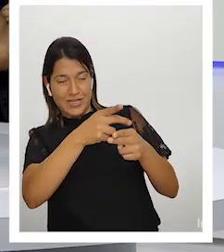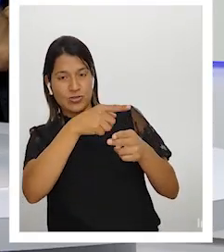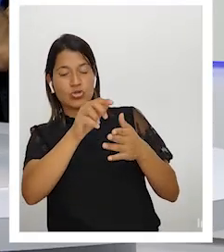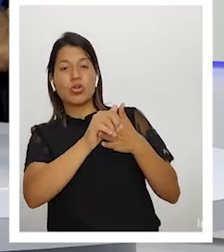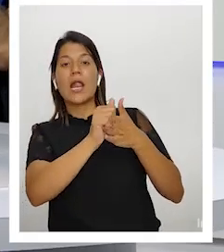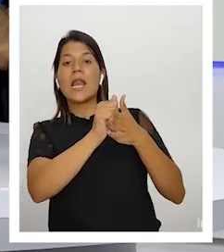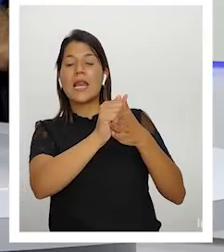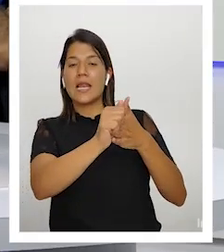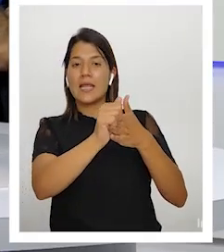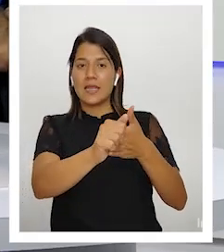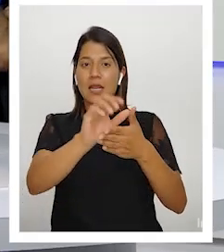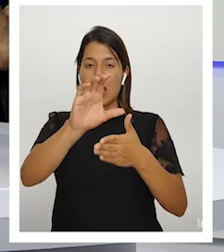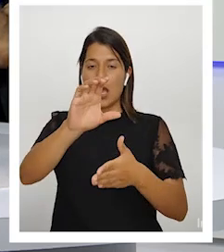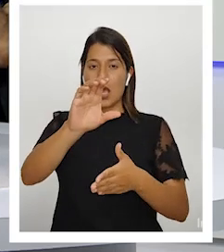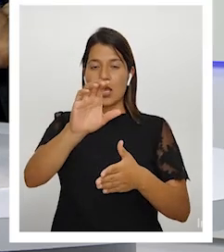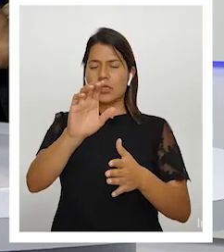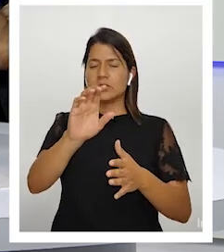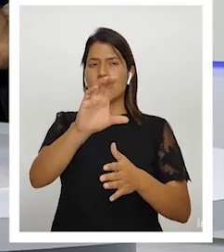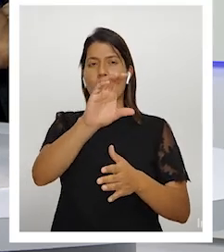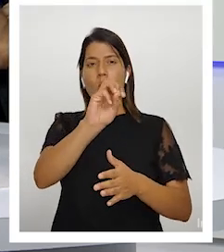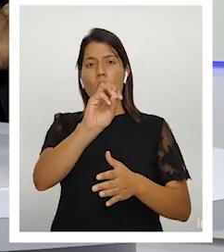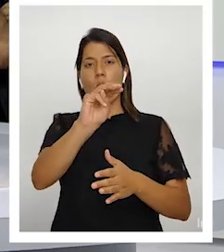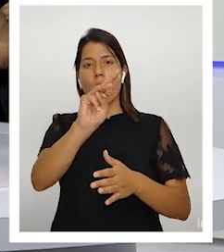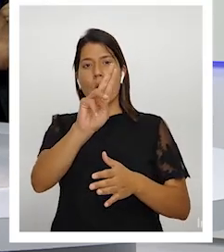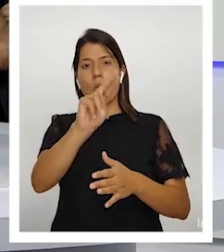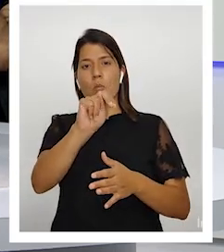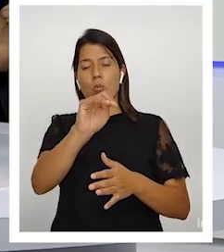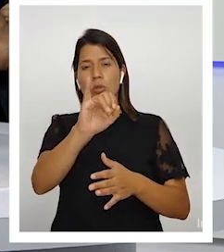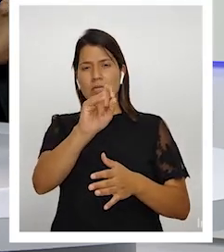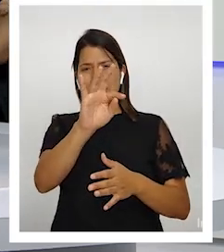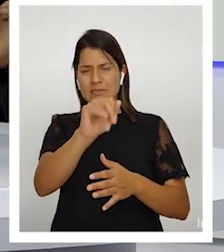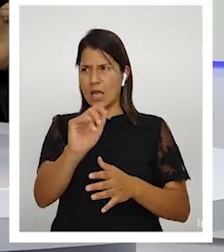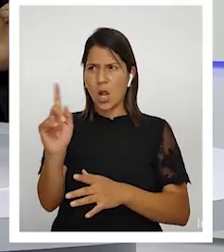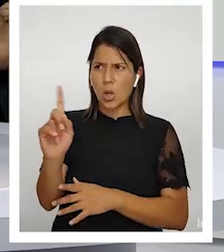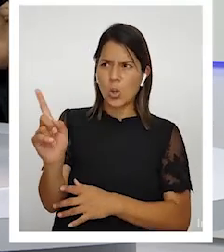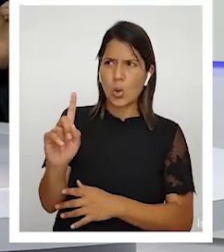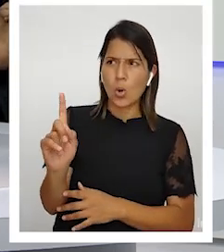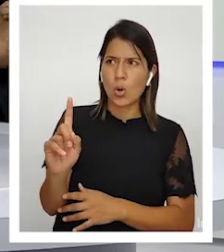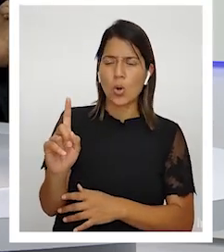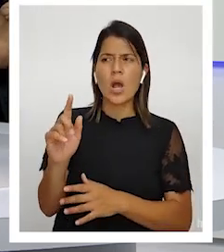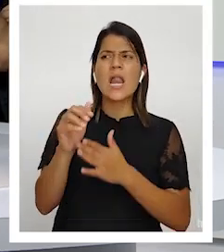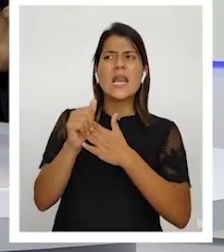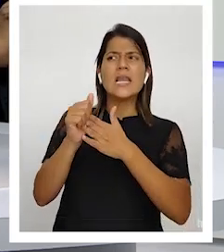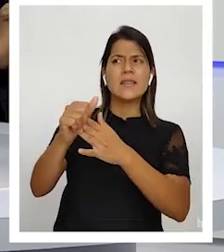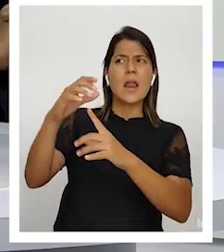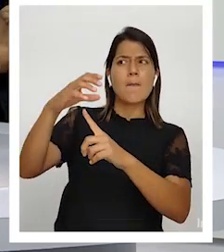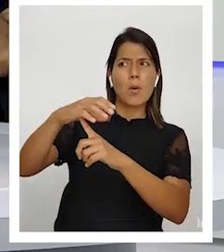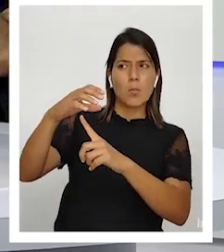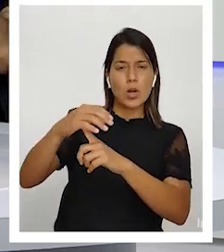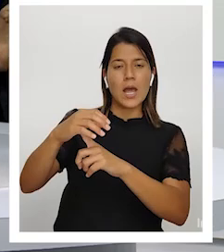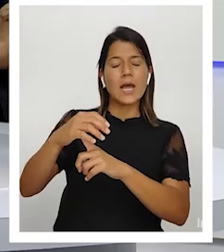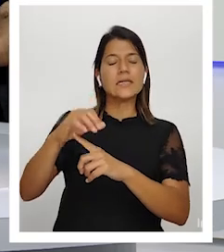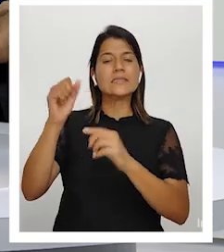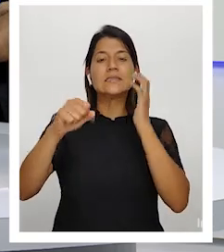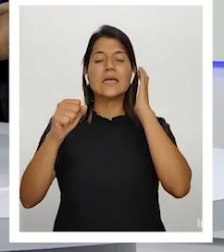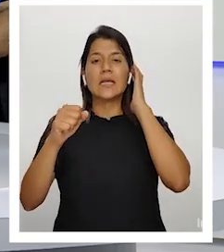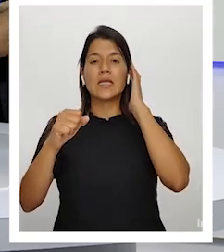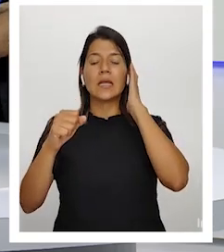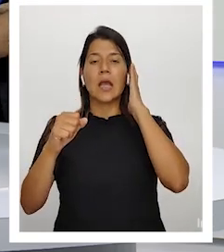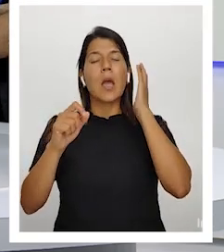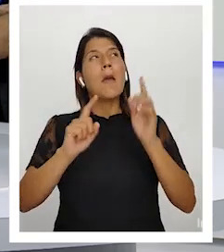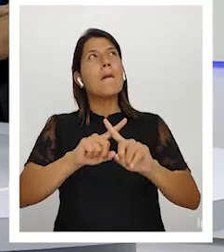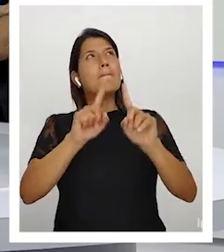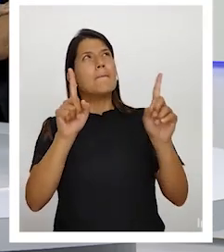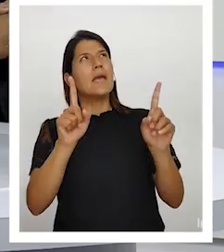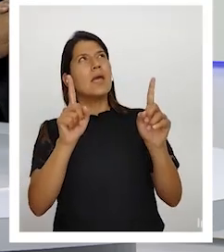perdón líderes son líderes populares populares sí pero ya digamos pero con un